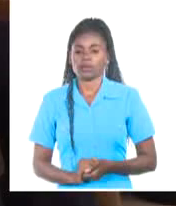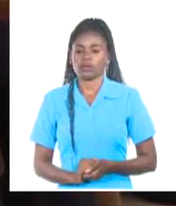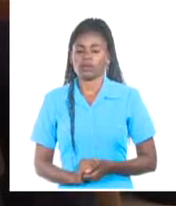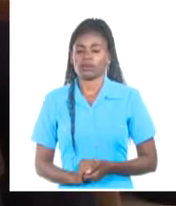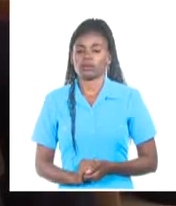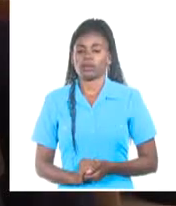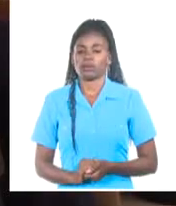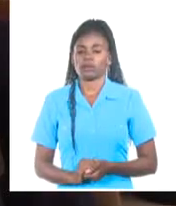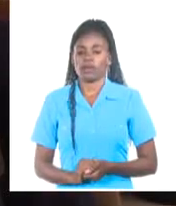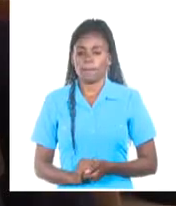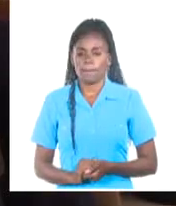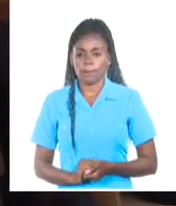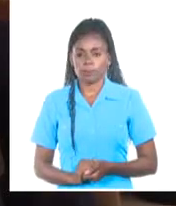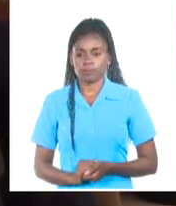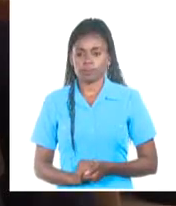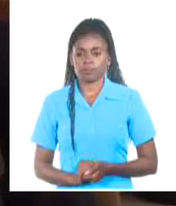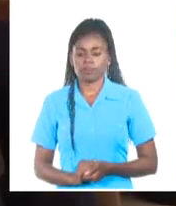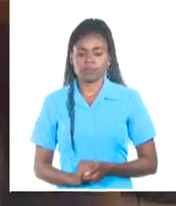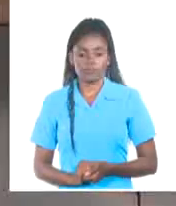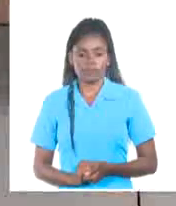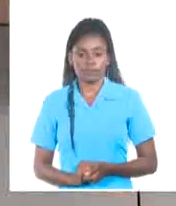Informativo de la Televisión Cubana.